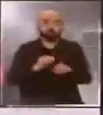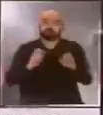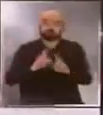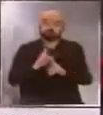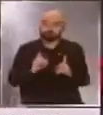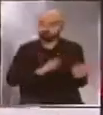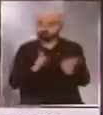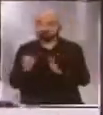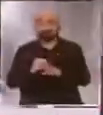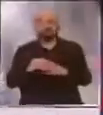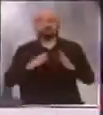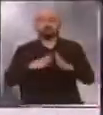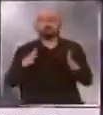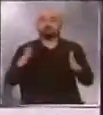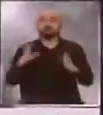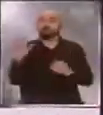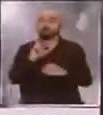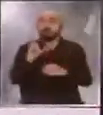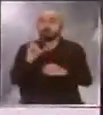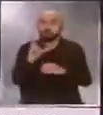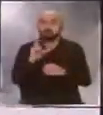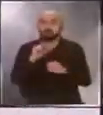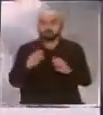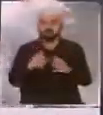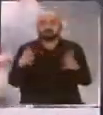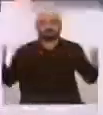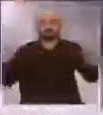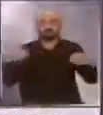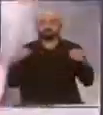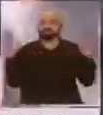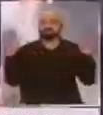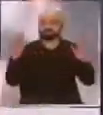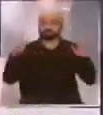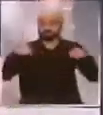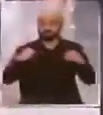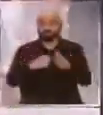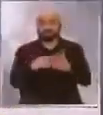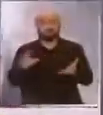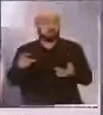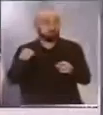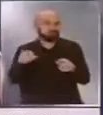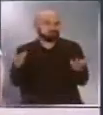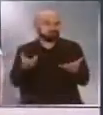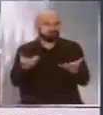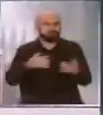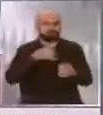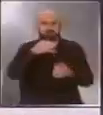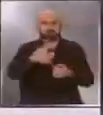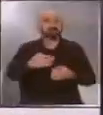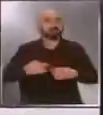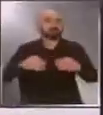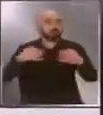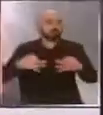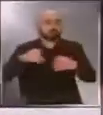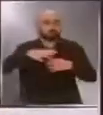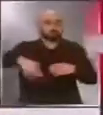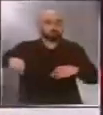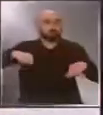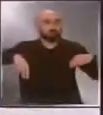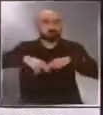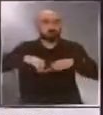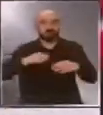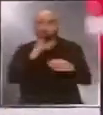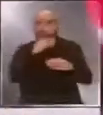anticipan algunos, aunque el Instituto de Sistemas Complejos de Ingeniería asegura que la movilidad en el Gran Santiago no tiene